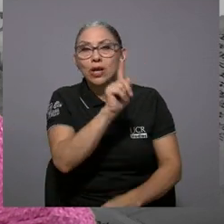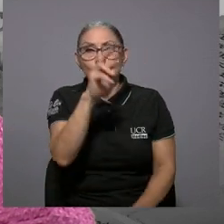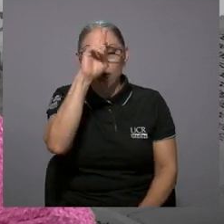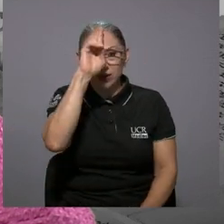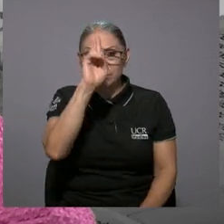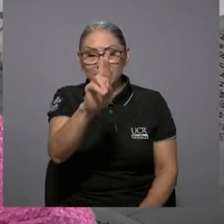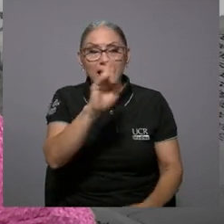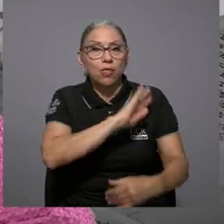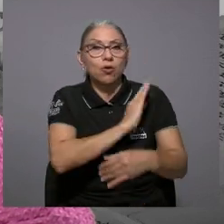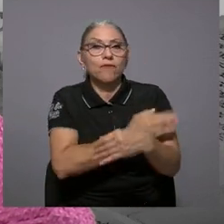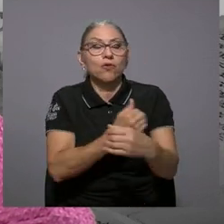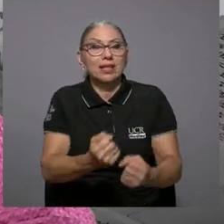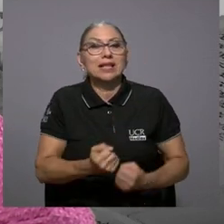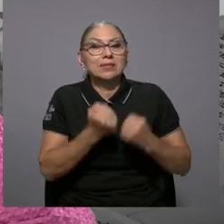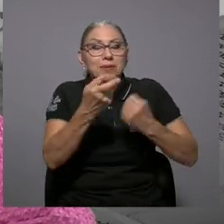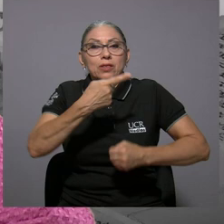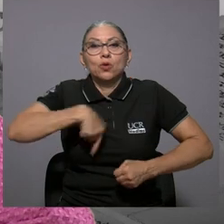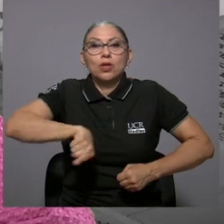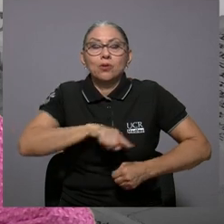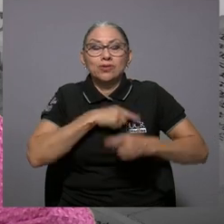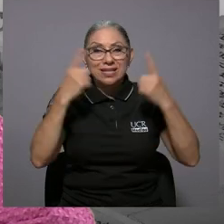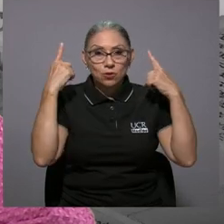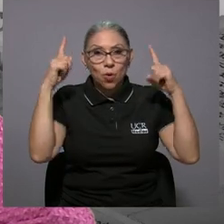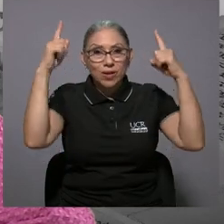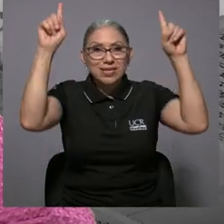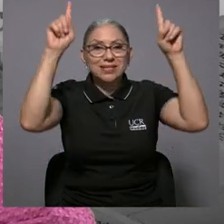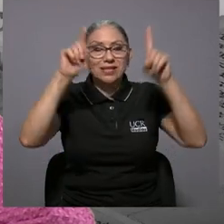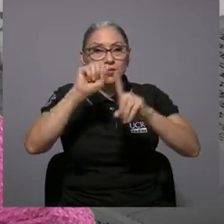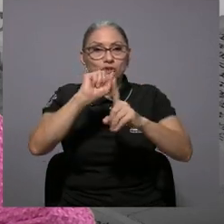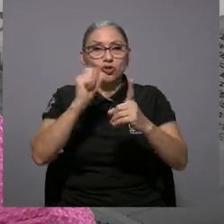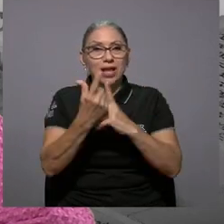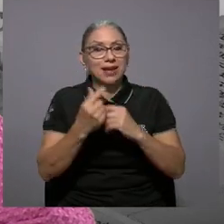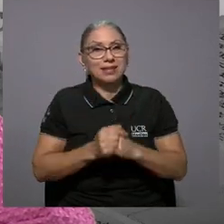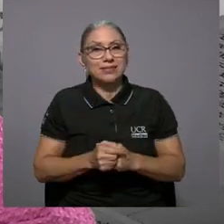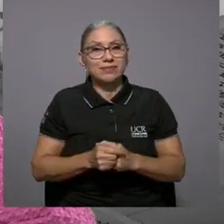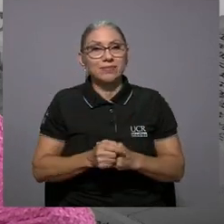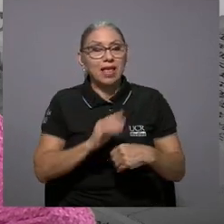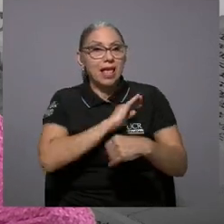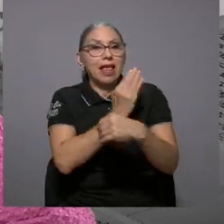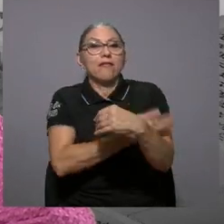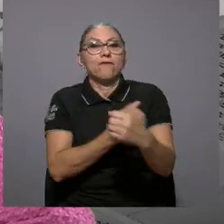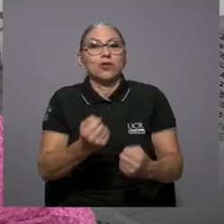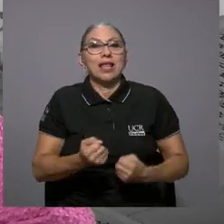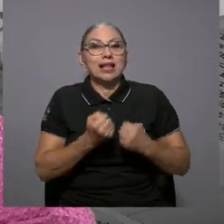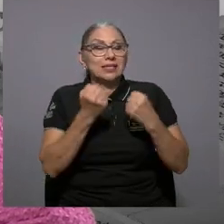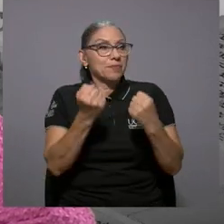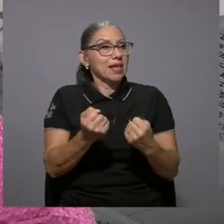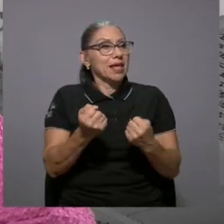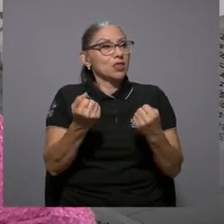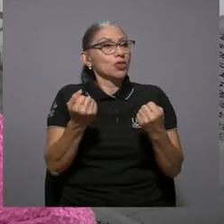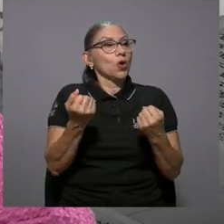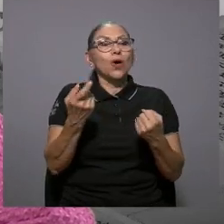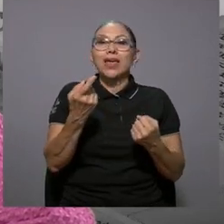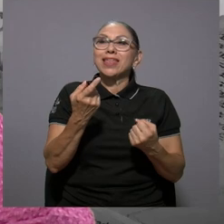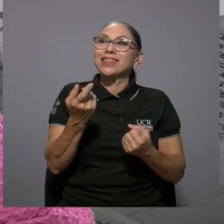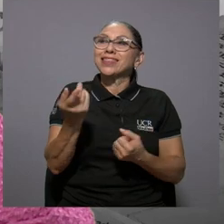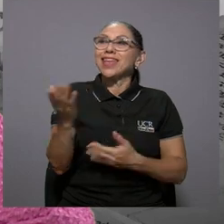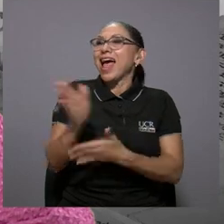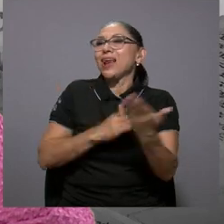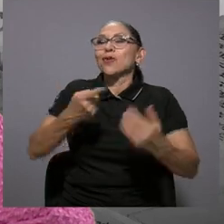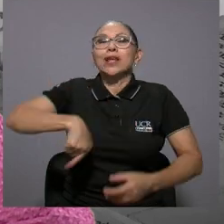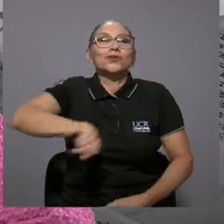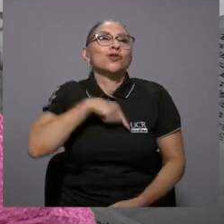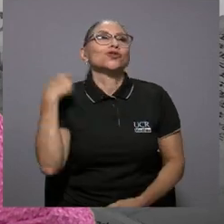respetado el fortalecimiento de nuestras conquistas sociales el fortalecimiento de lo que era